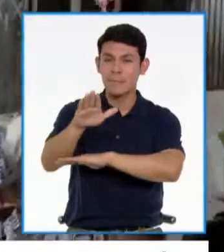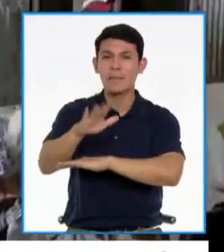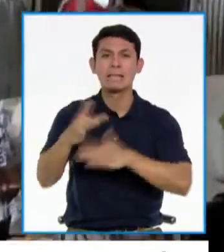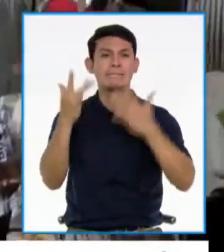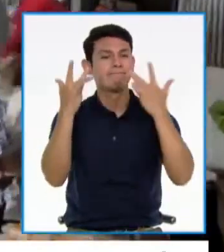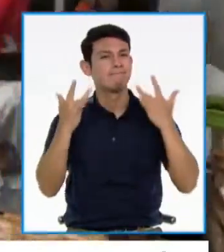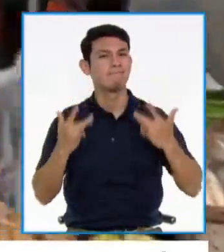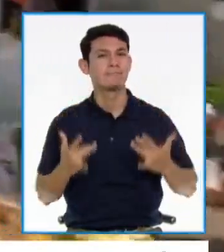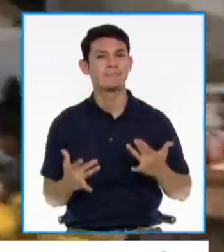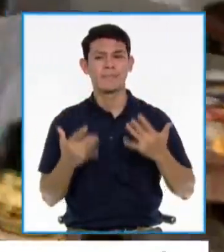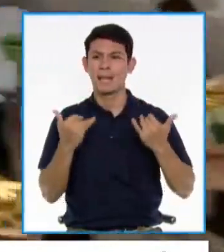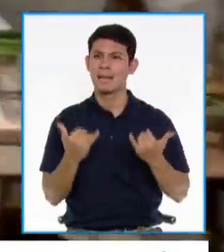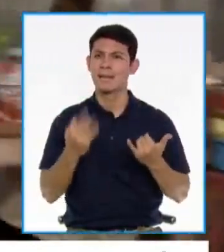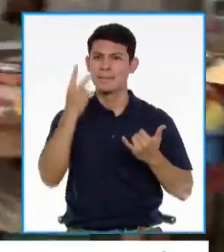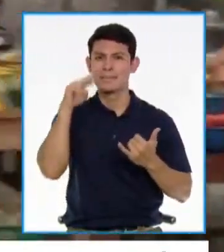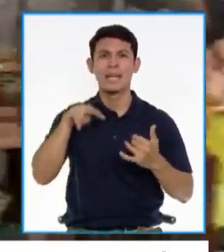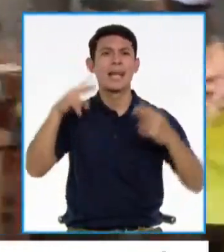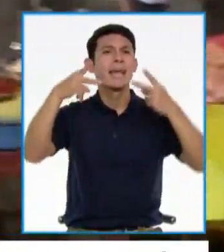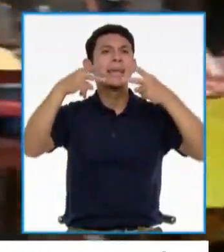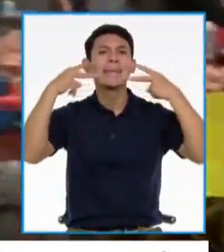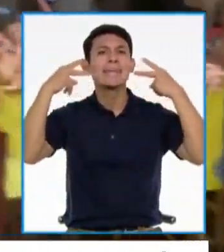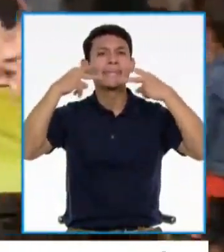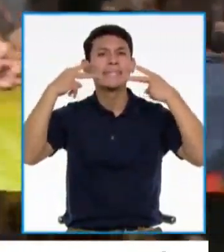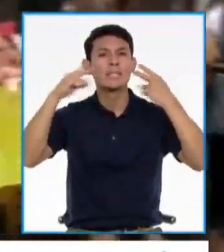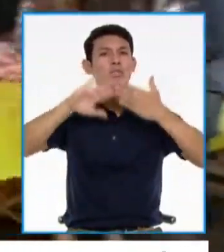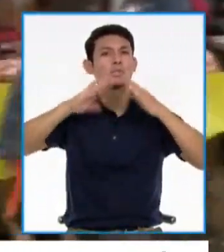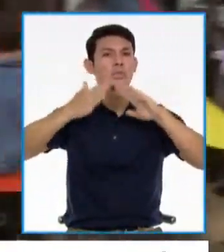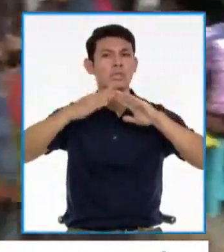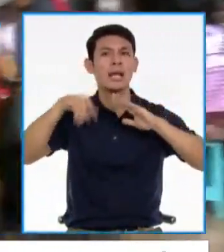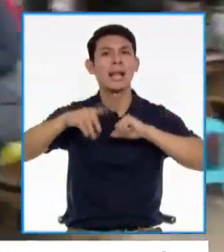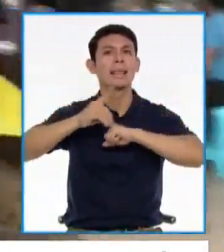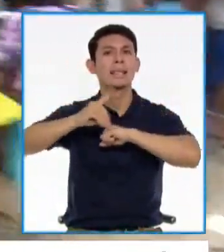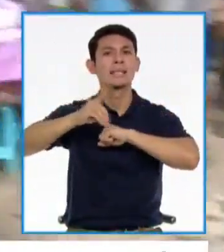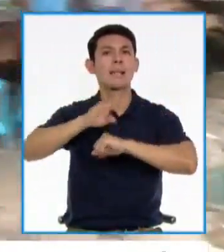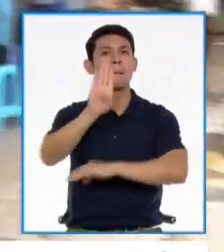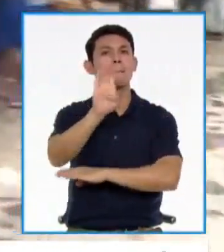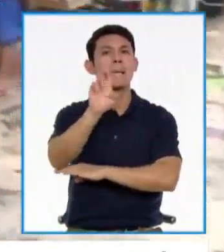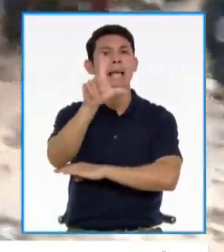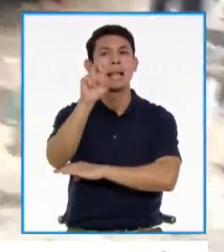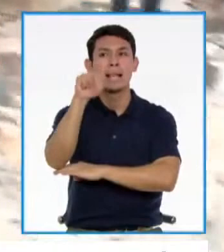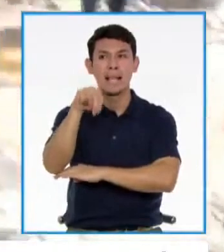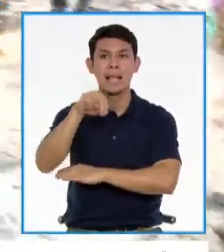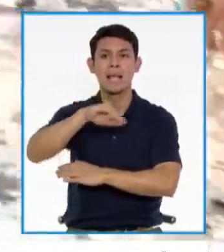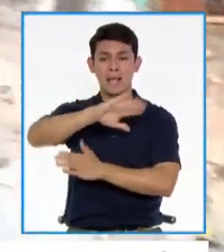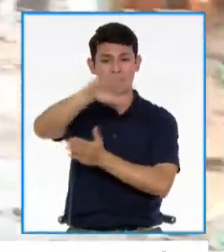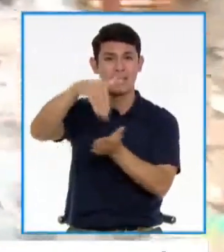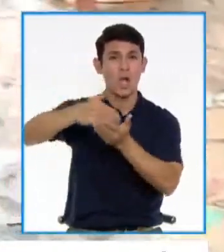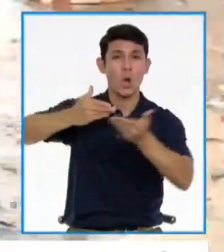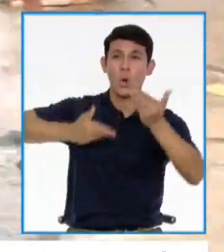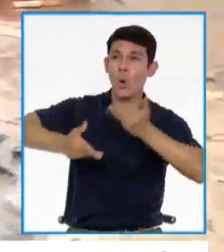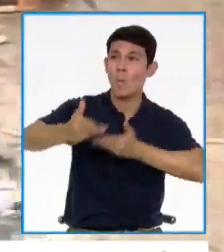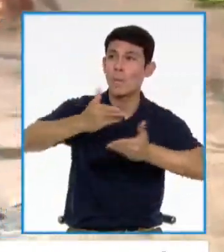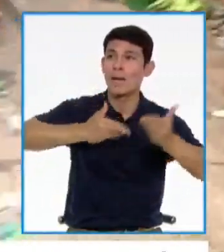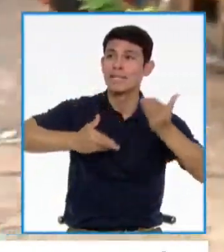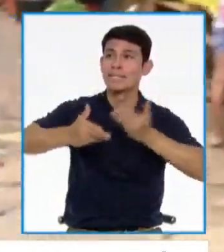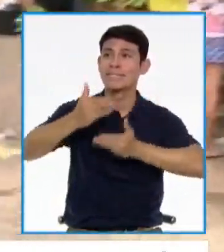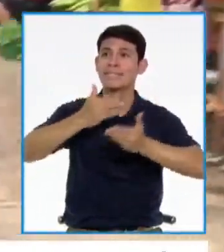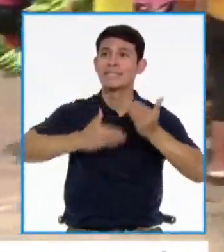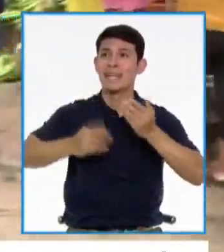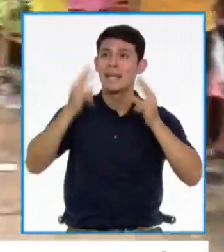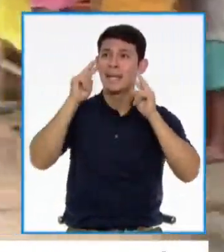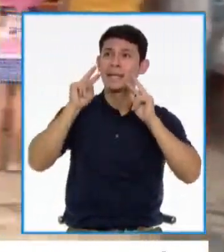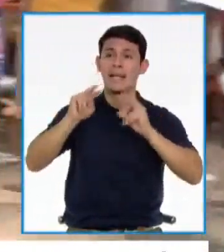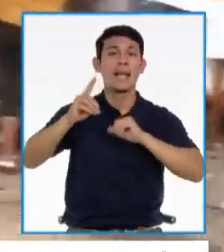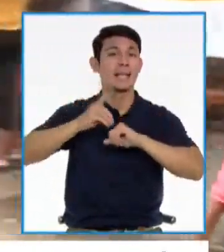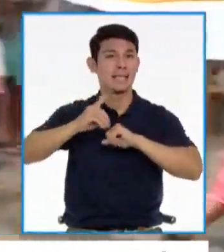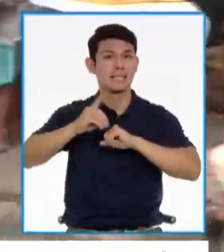Lamentable lo que estamos pasando en la ciudad de Iquitos, sobre todo en el distrito de Belén, en el epicentro comercial de este mencionado